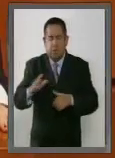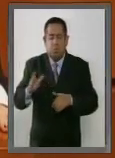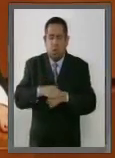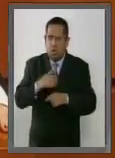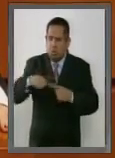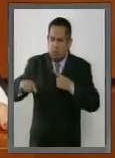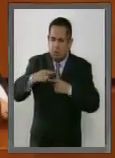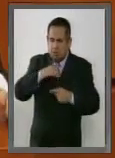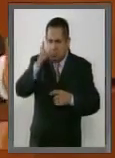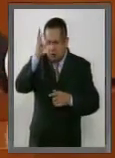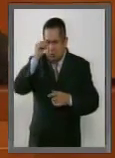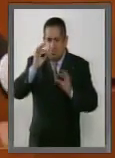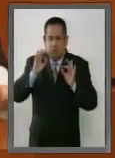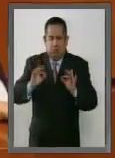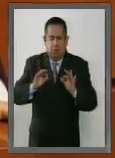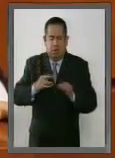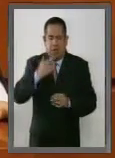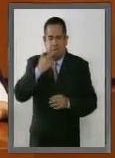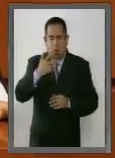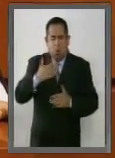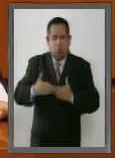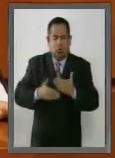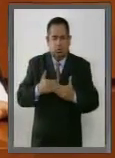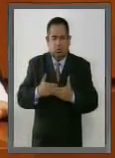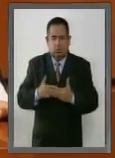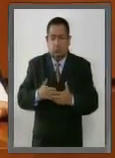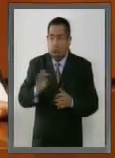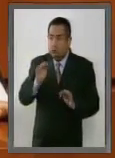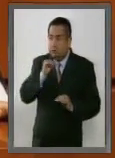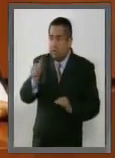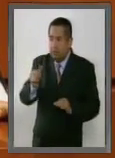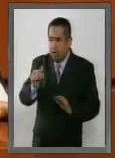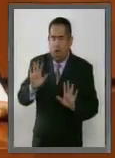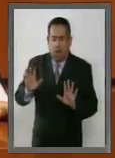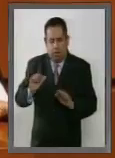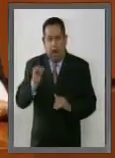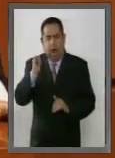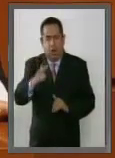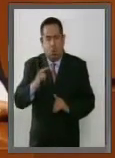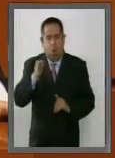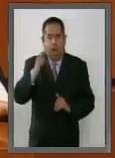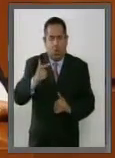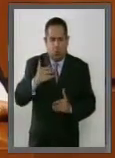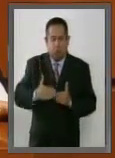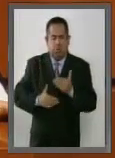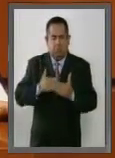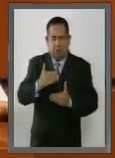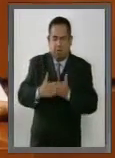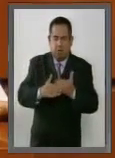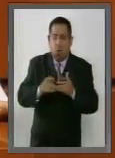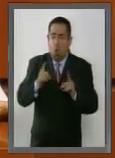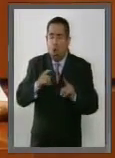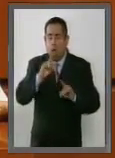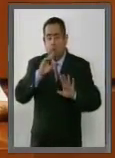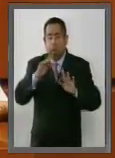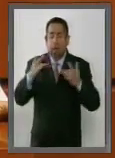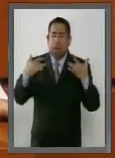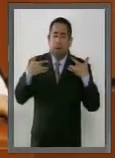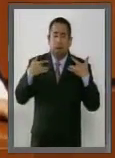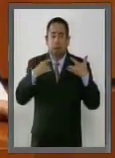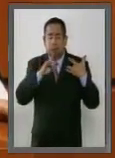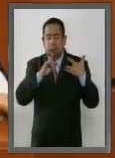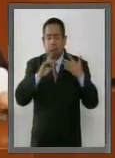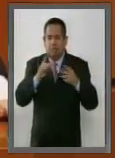alcanzados son mejores que no haber hecho nada o habernos quedado con los brazos cruzados,